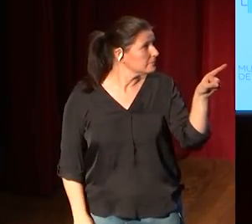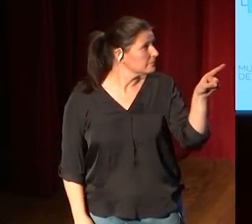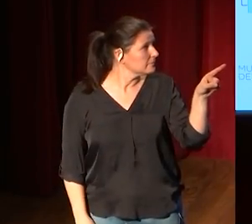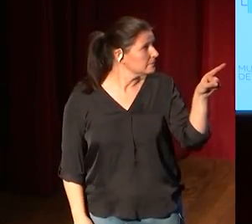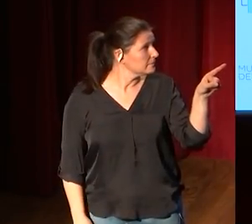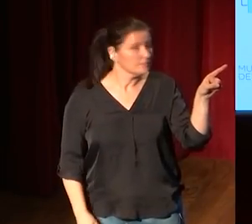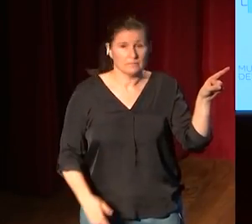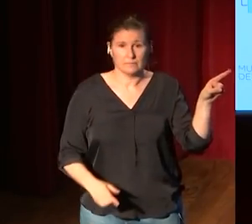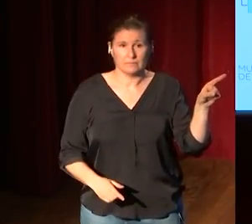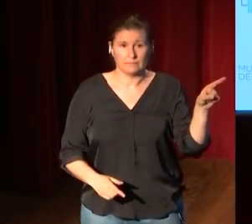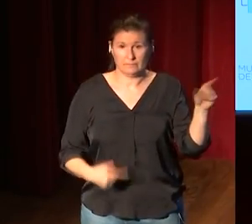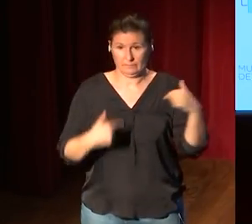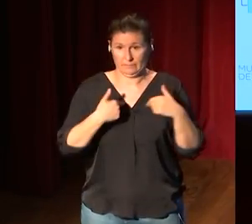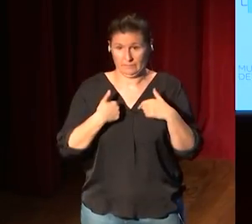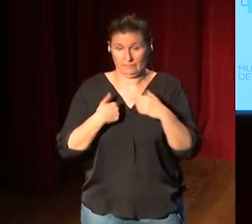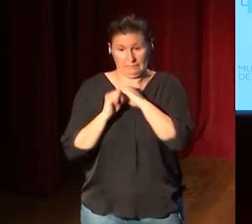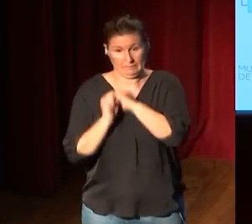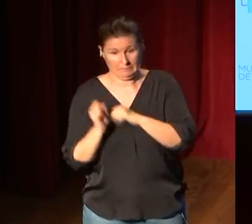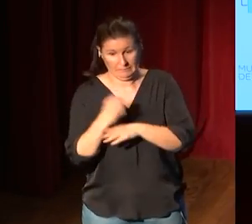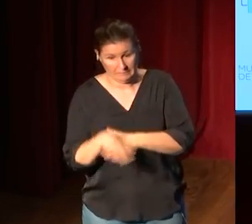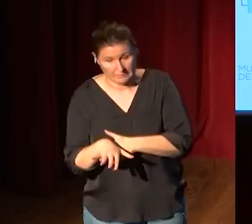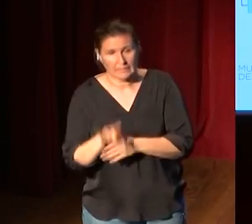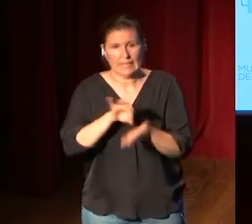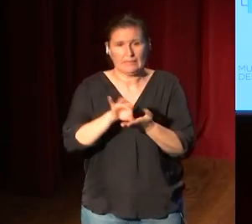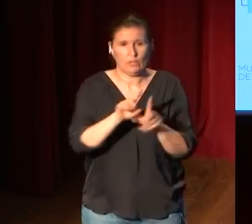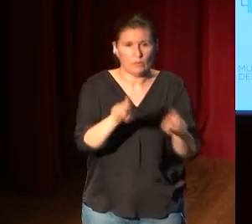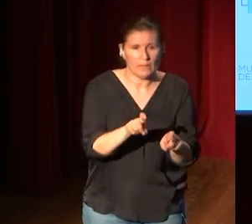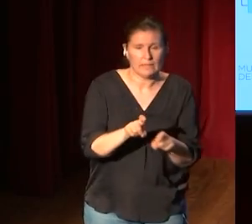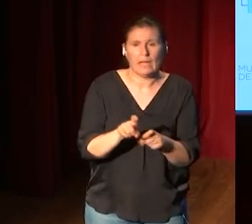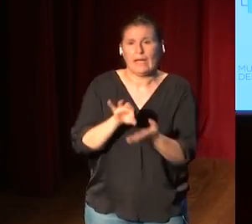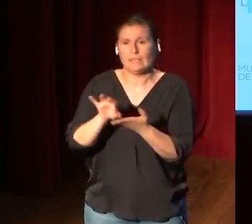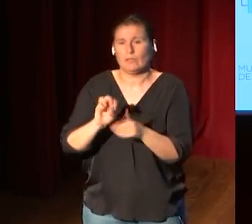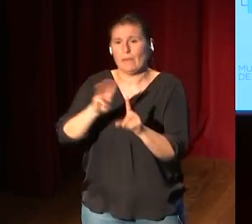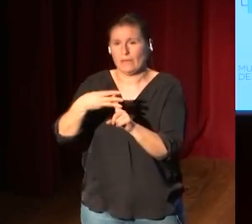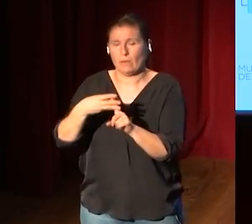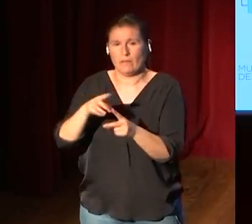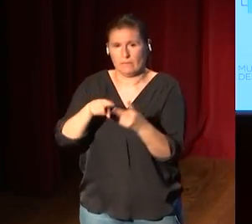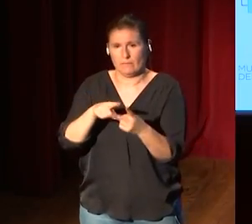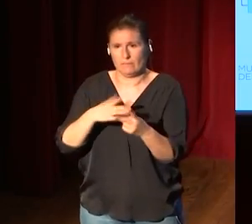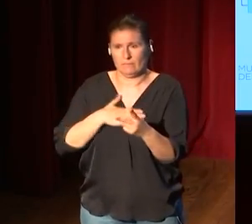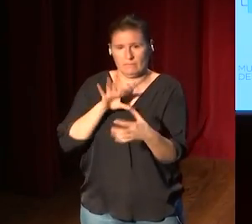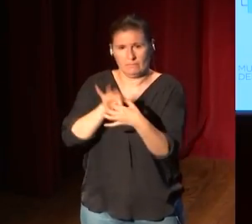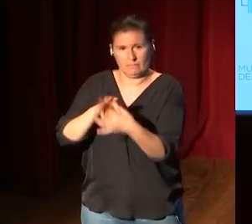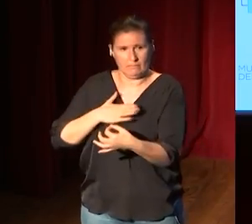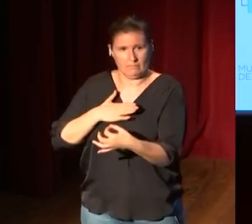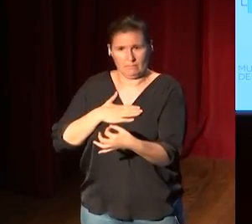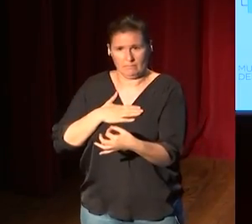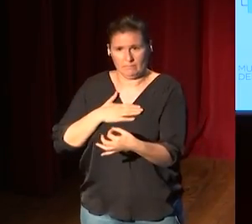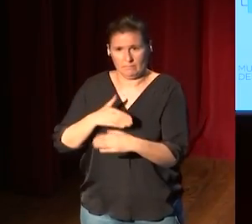de mí depende para que nos entendan el servicio de informática y el servicio de la página web que también hace desarrollos digitales